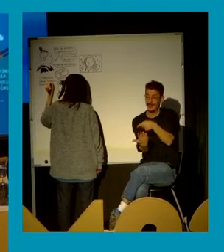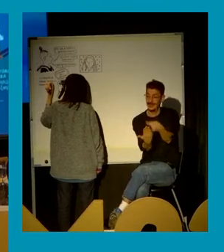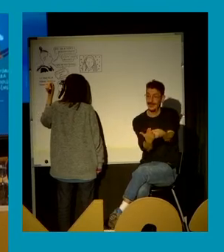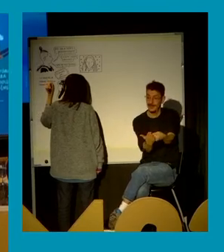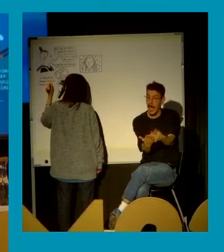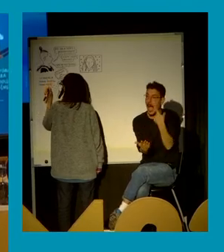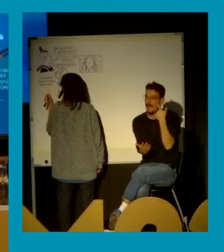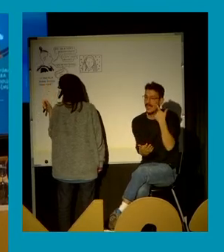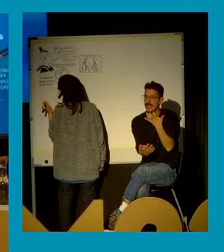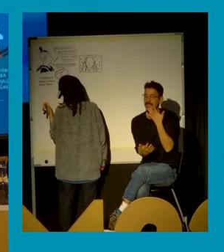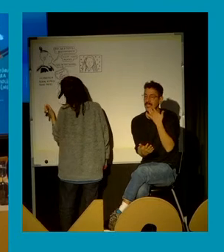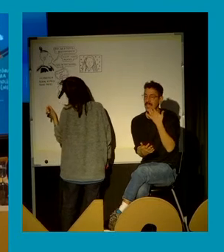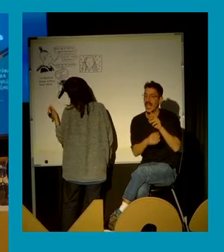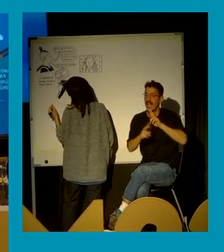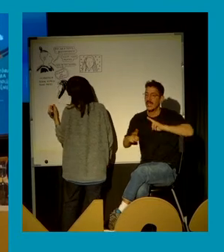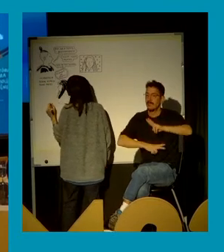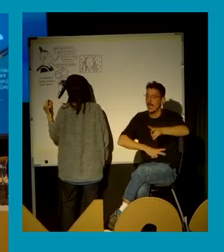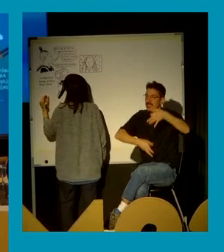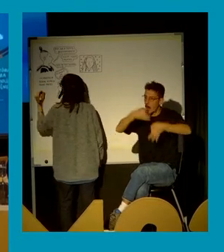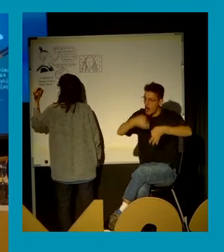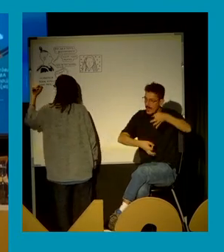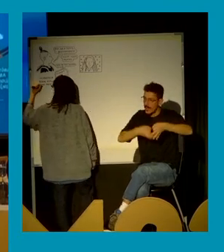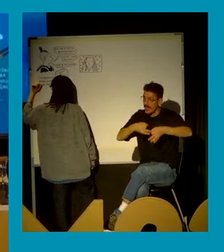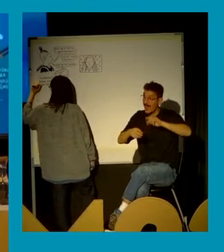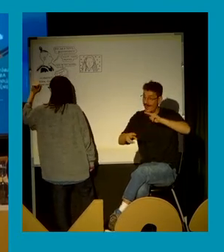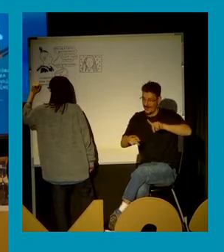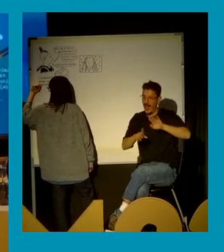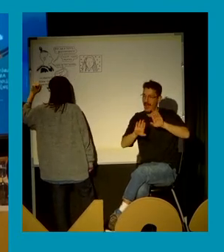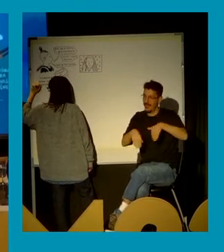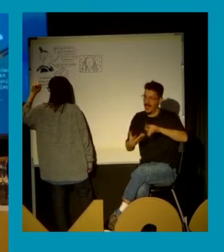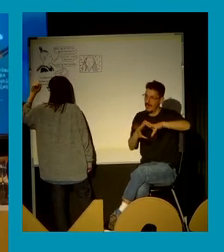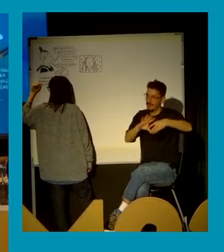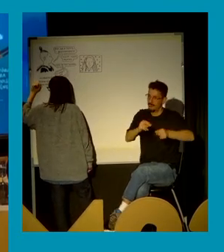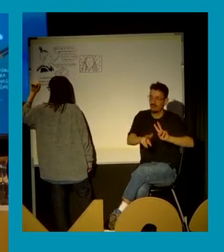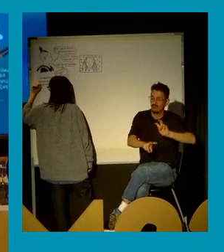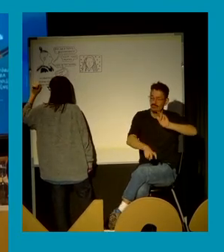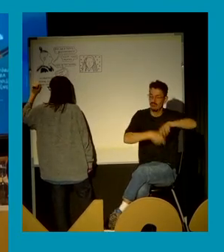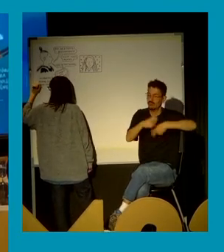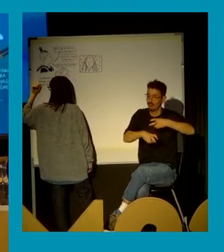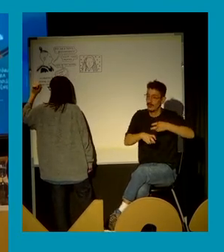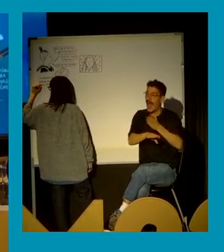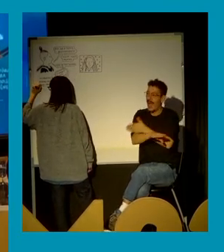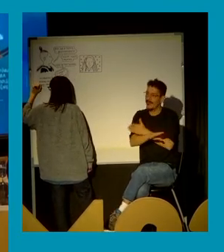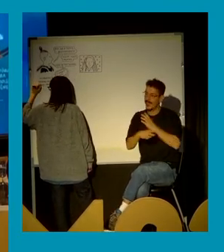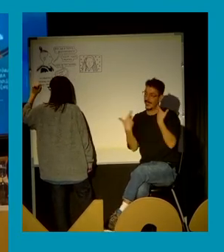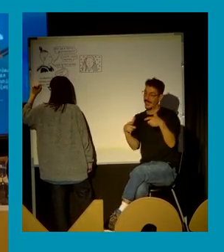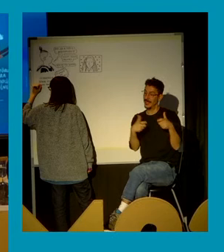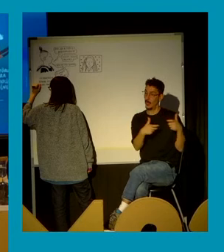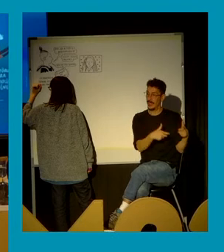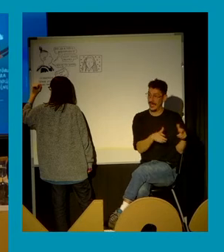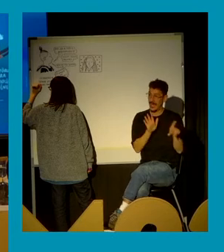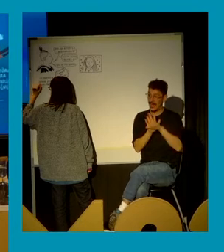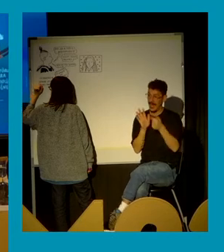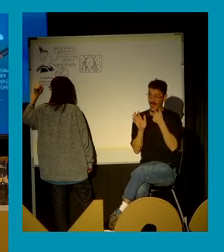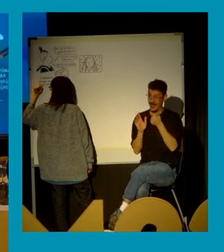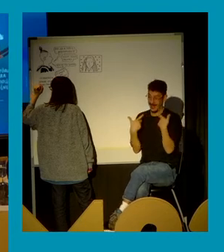si la respuesta judicial realmente ha sido transformadora respecto de estas categorías que intenta explicar la ley.